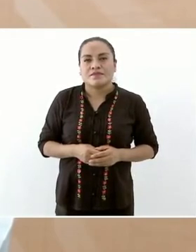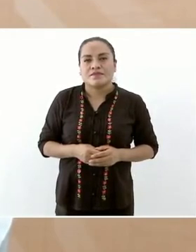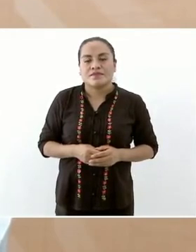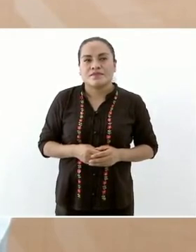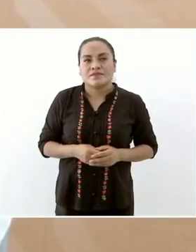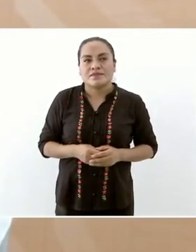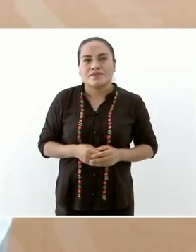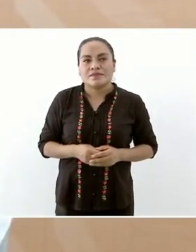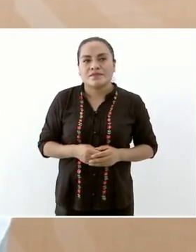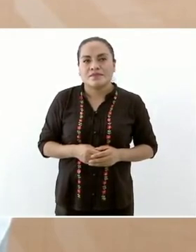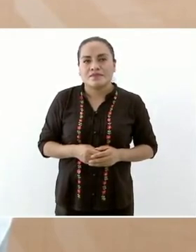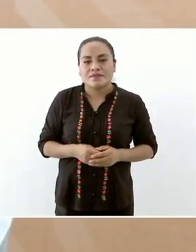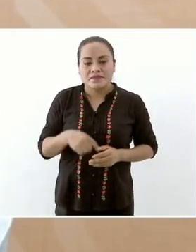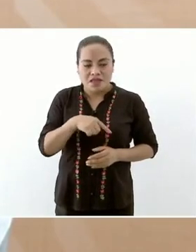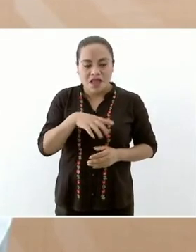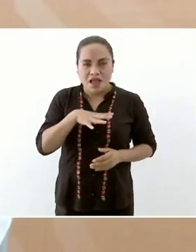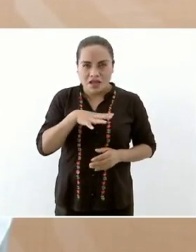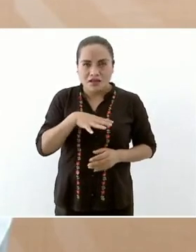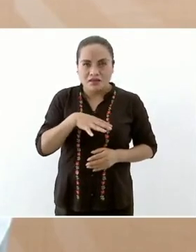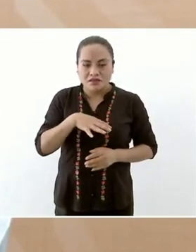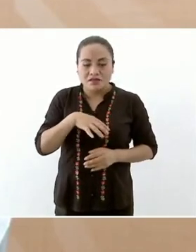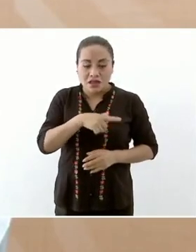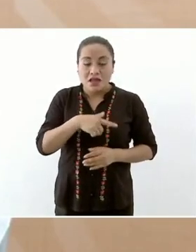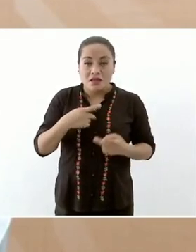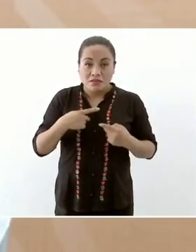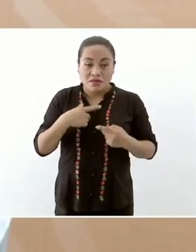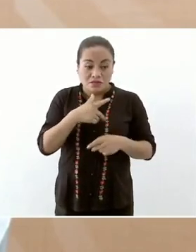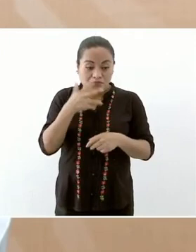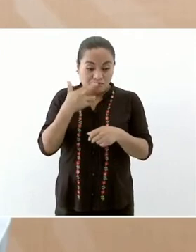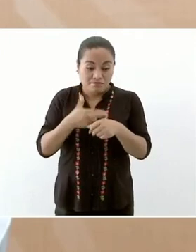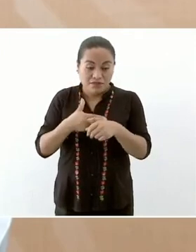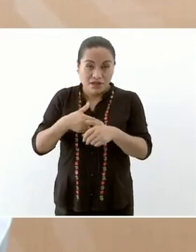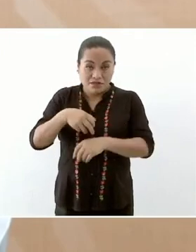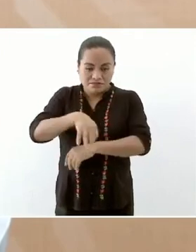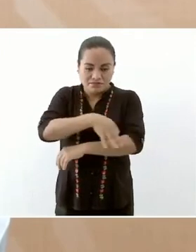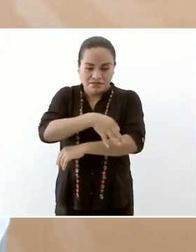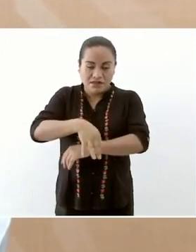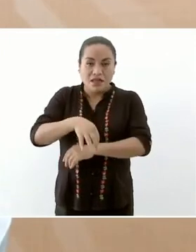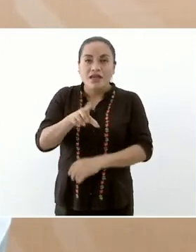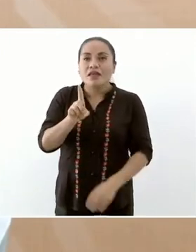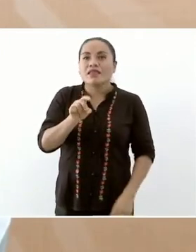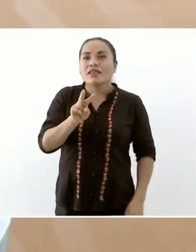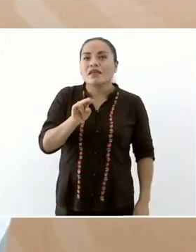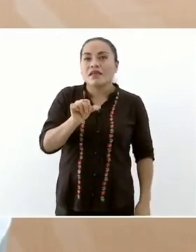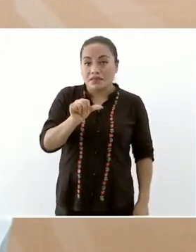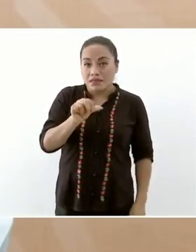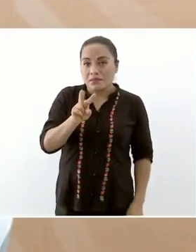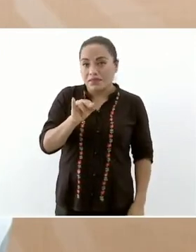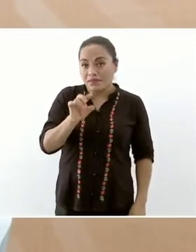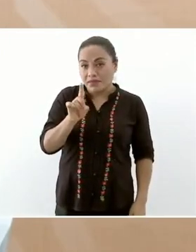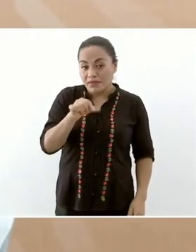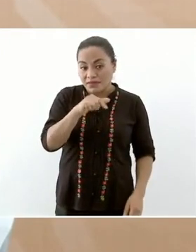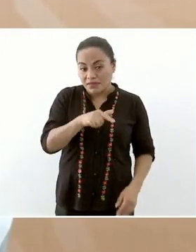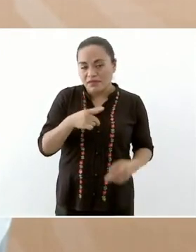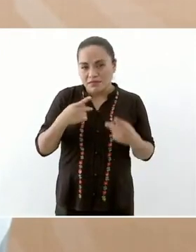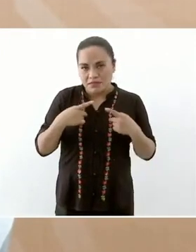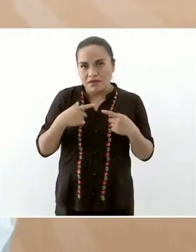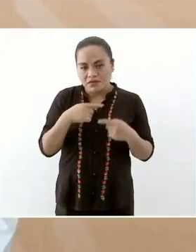el arquitecto Cervantes David y